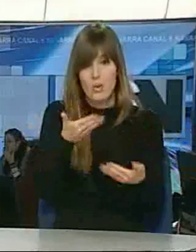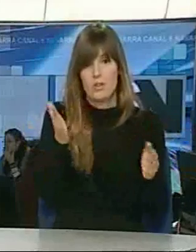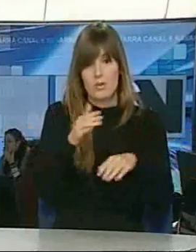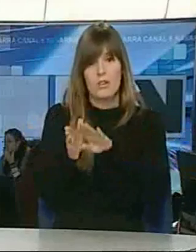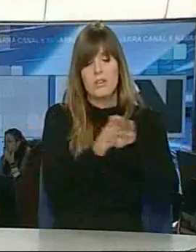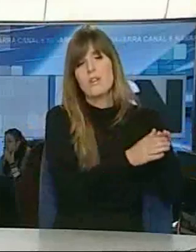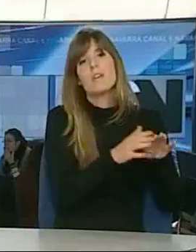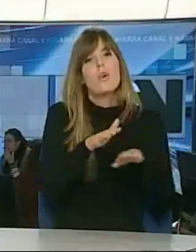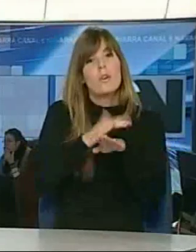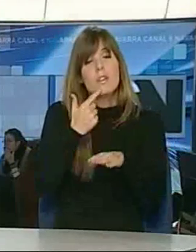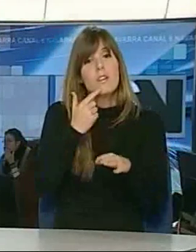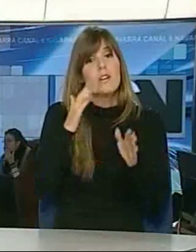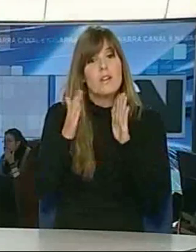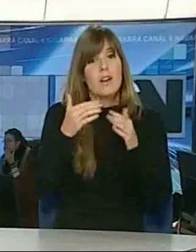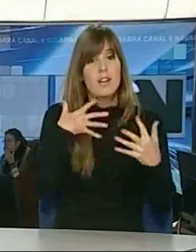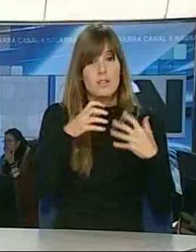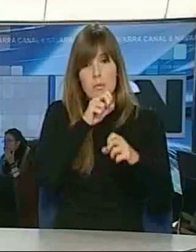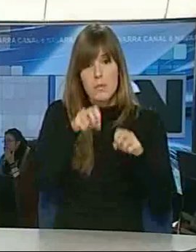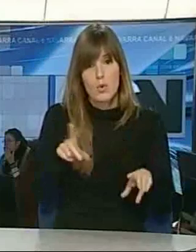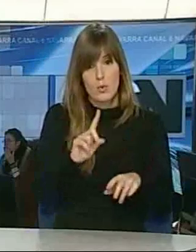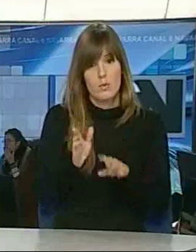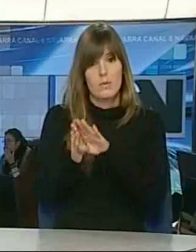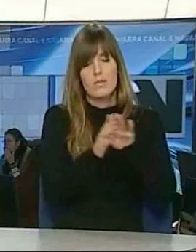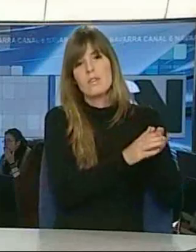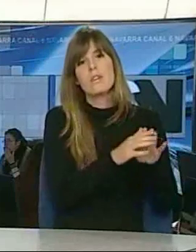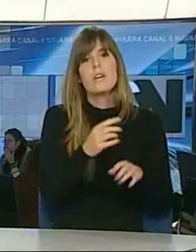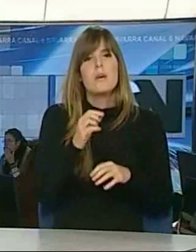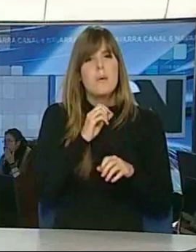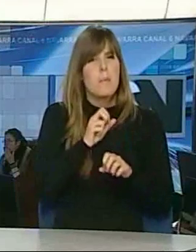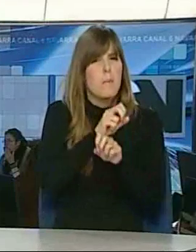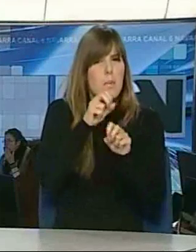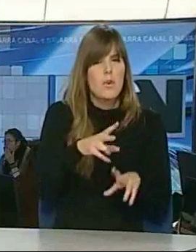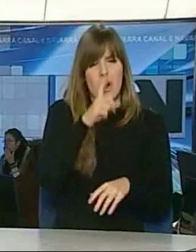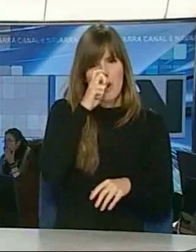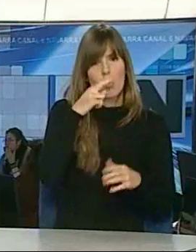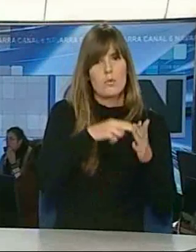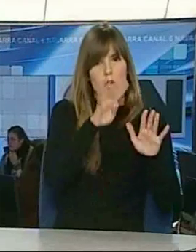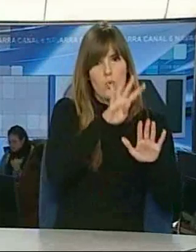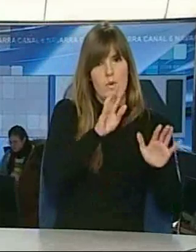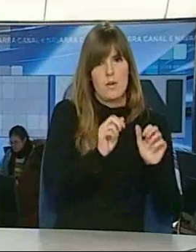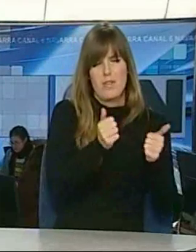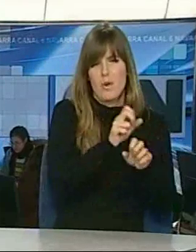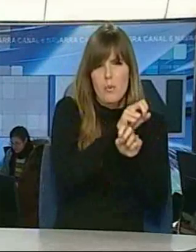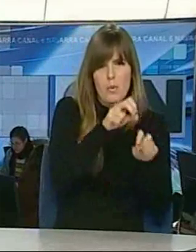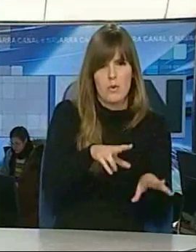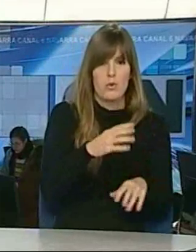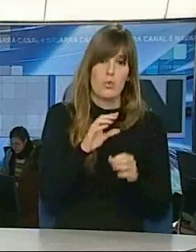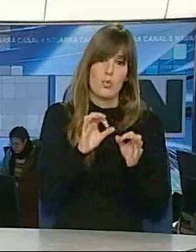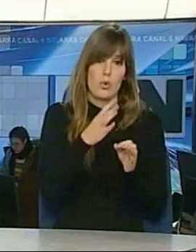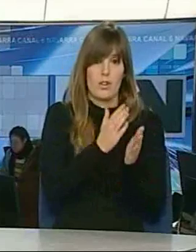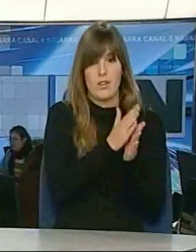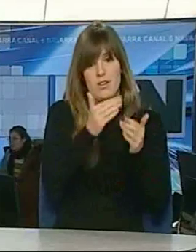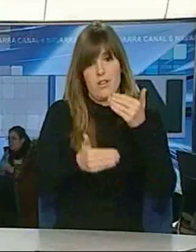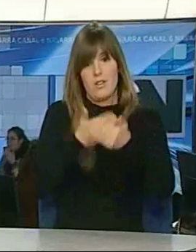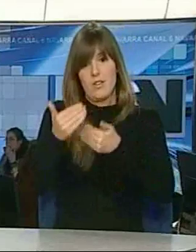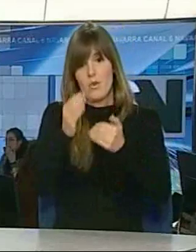crisis. O realmente no es el peor momento de la crisis. El peor momento de crisis fue el primer trimestre del año 2009, lo que pasa es que, bueno, pues afortunadamente nos vamos olvidando de las cosas. ¿Por